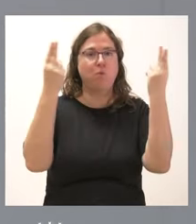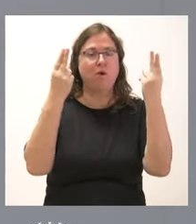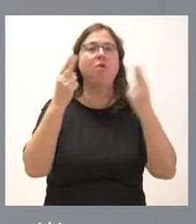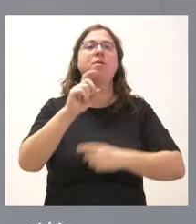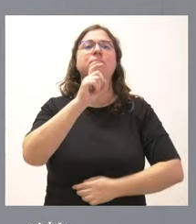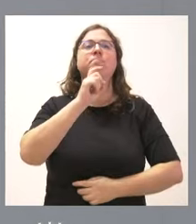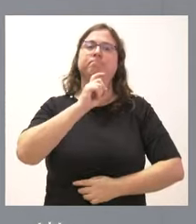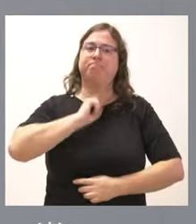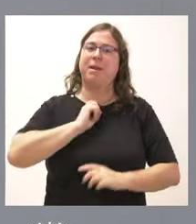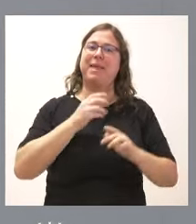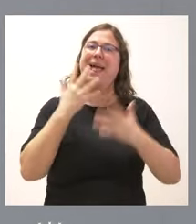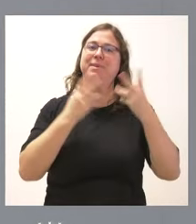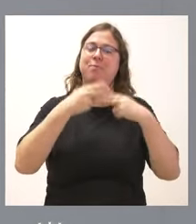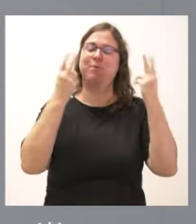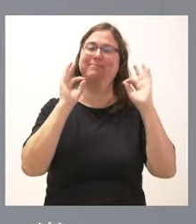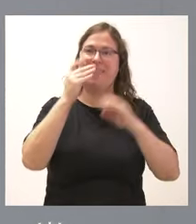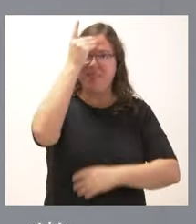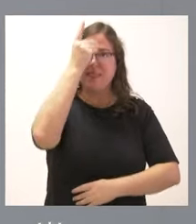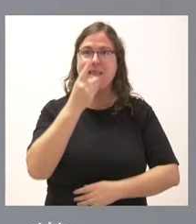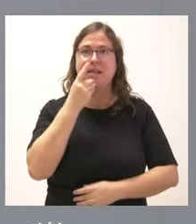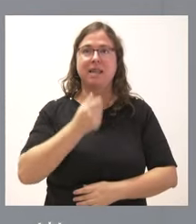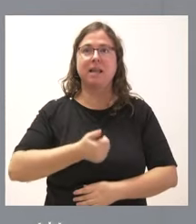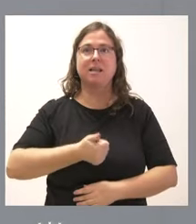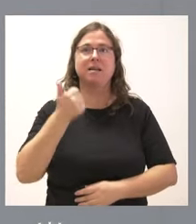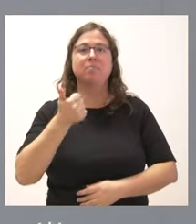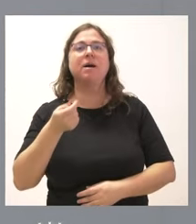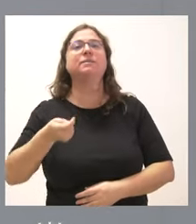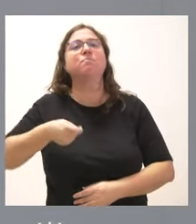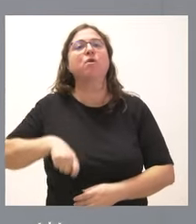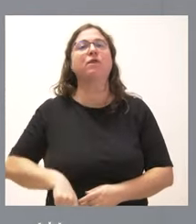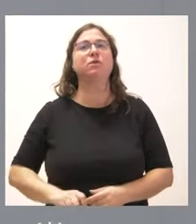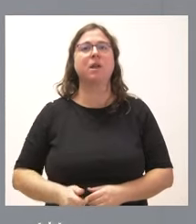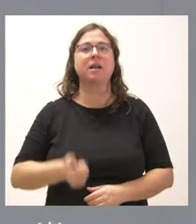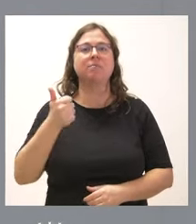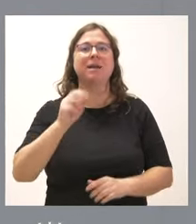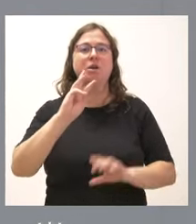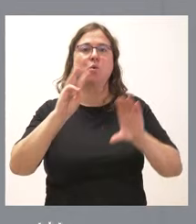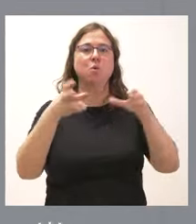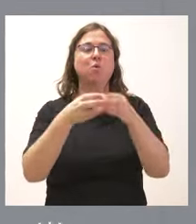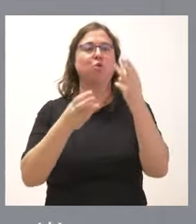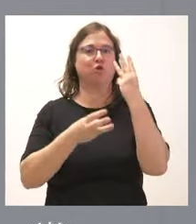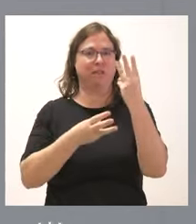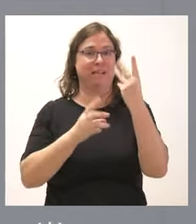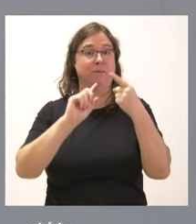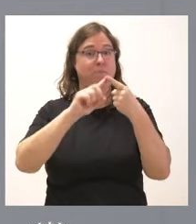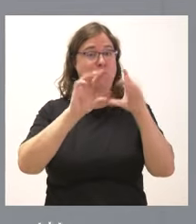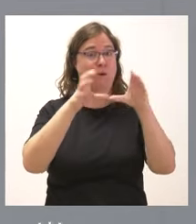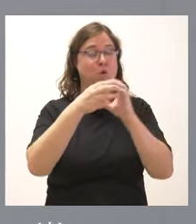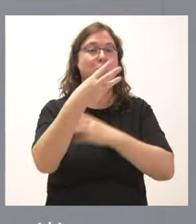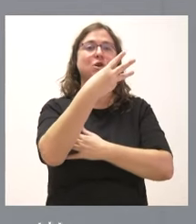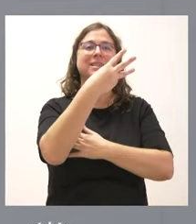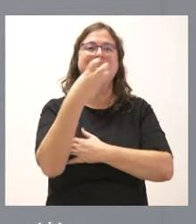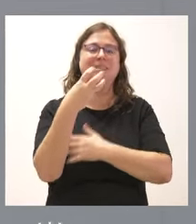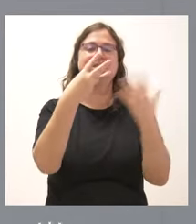Administración pública más digital y con profesionales más cualificados, que tiene tres grandes grupos. Un primer grupo de 740.000